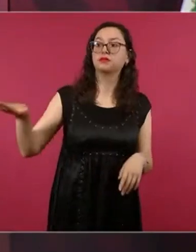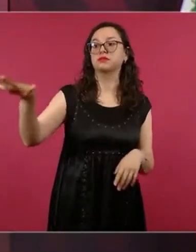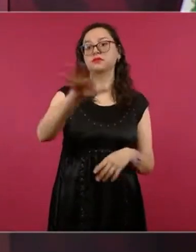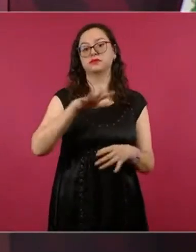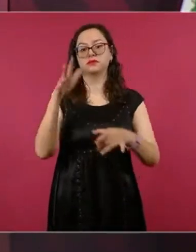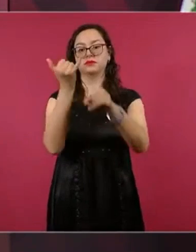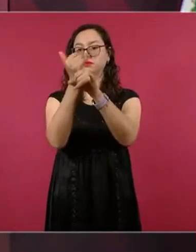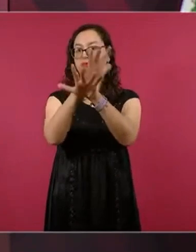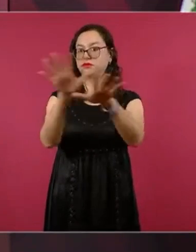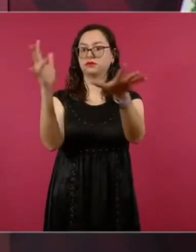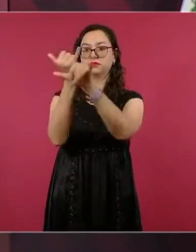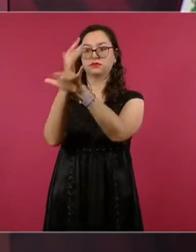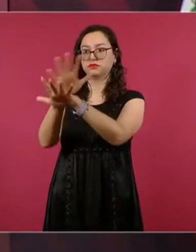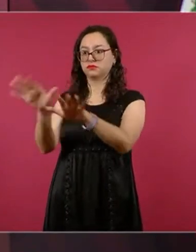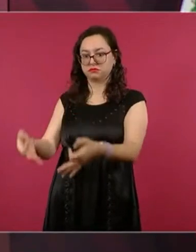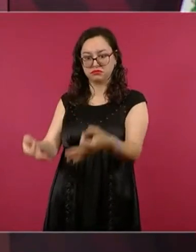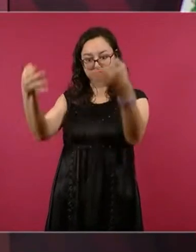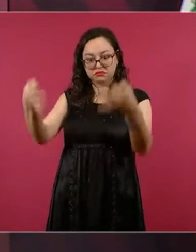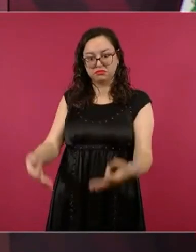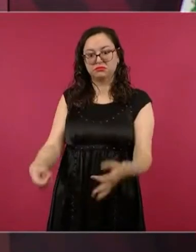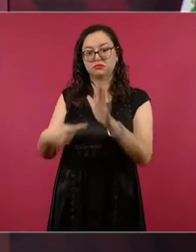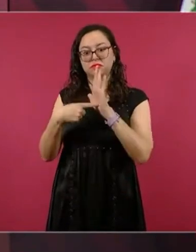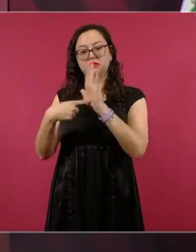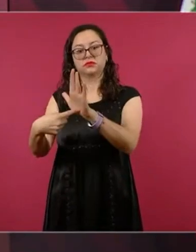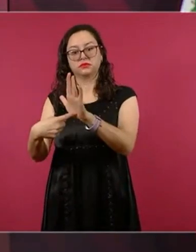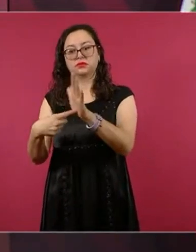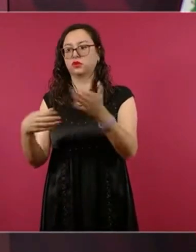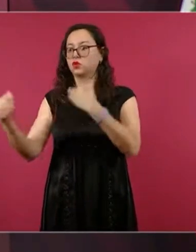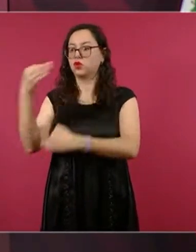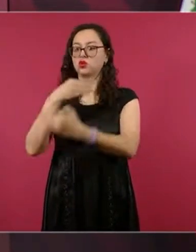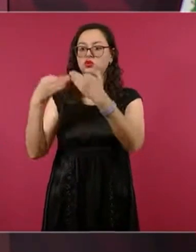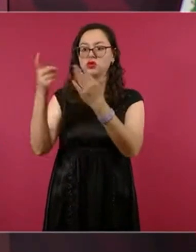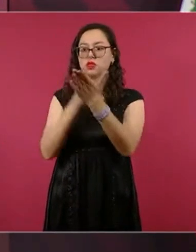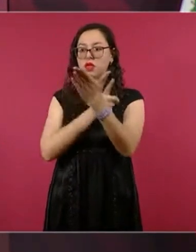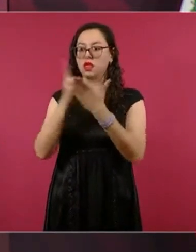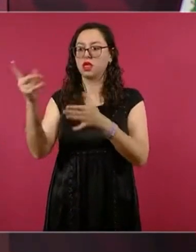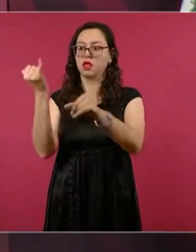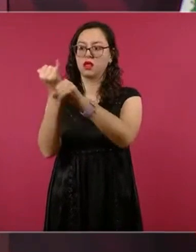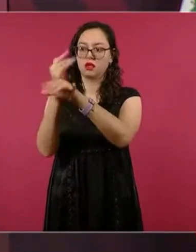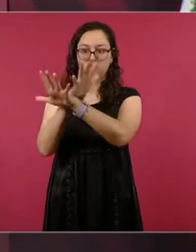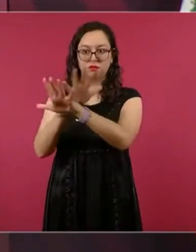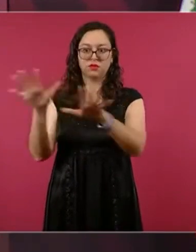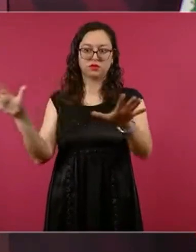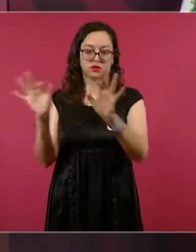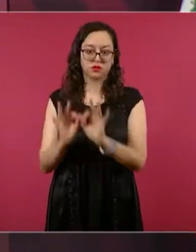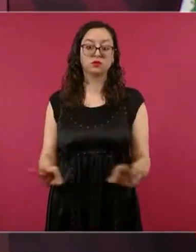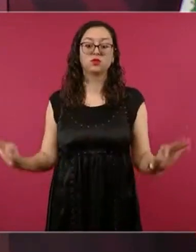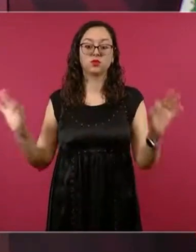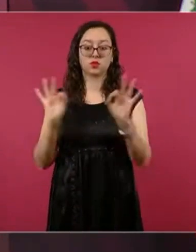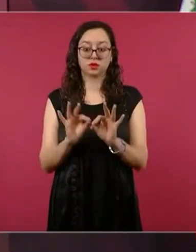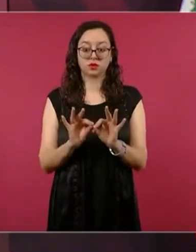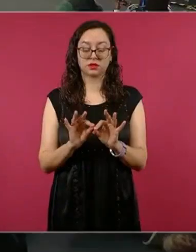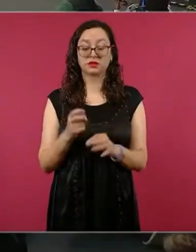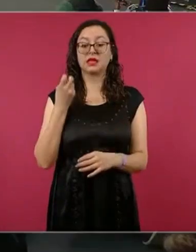información, que es una de las cosas que se tienen que